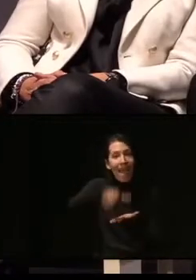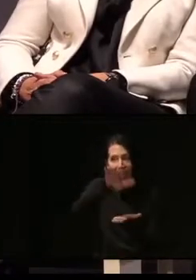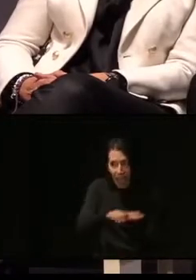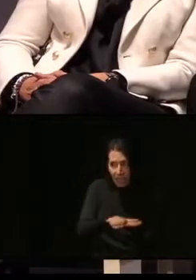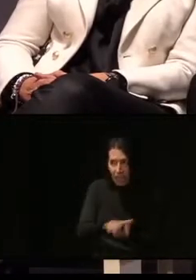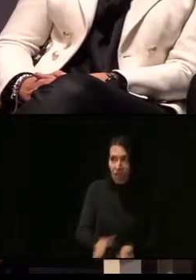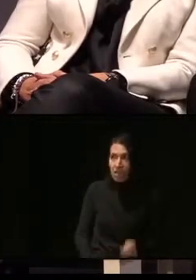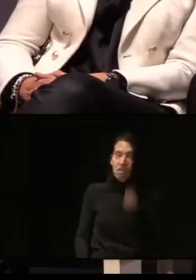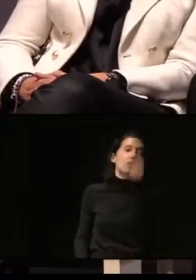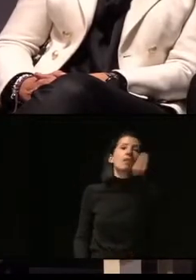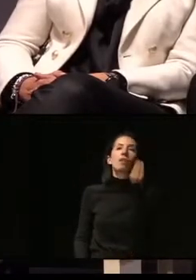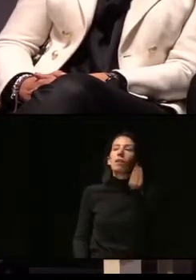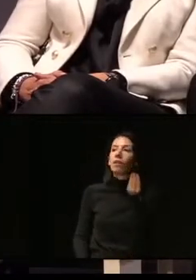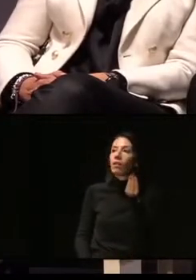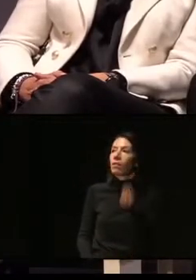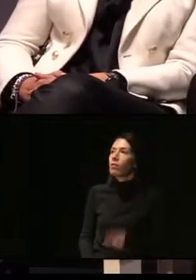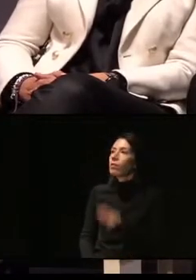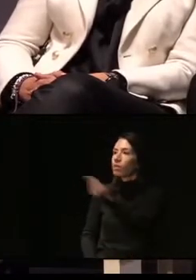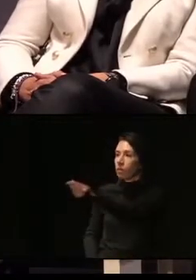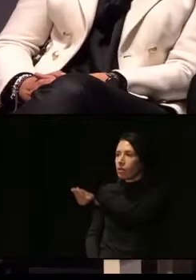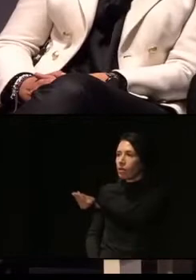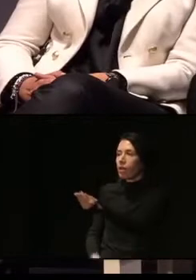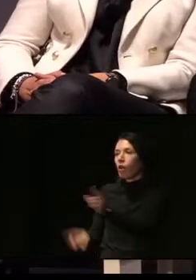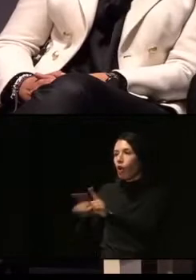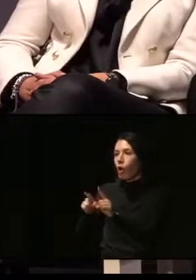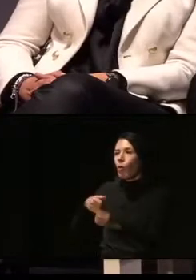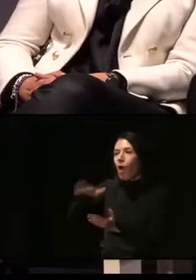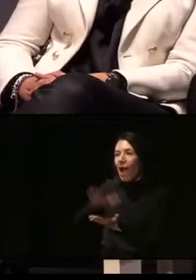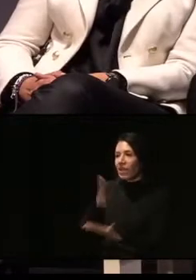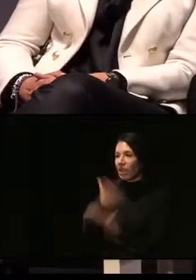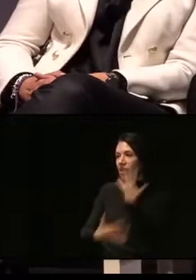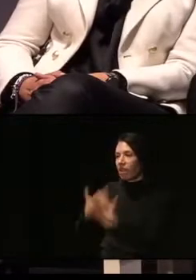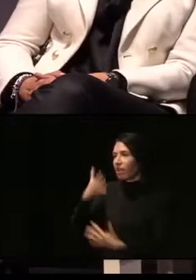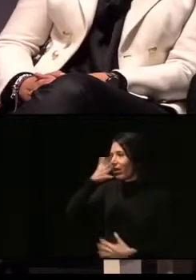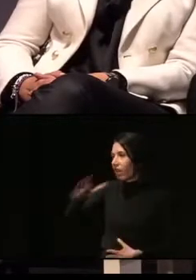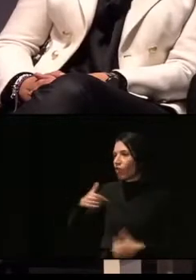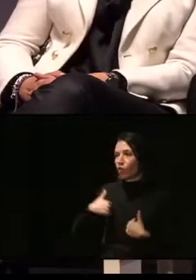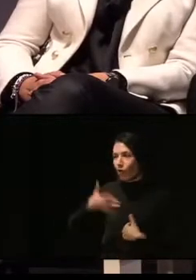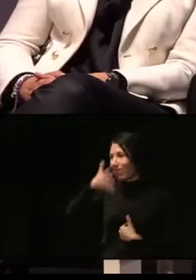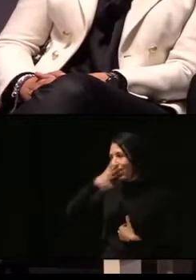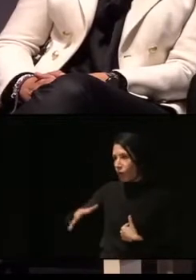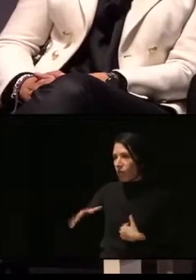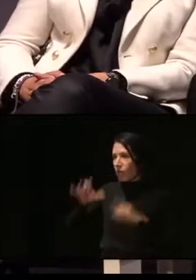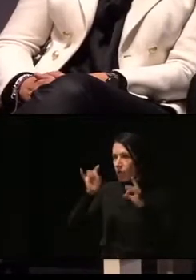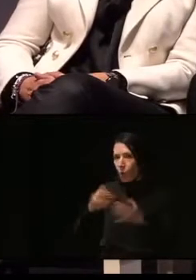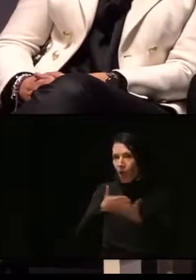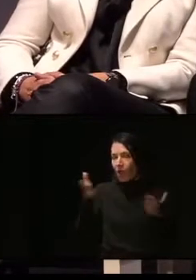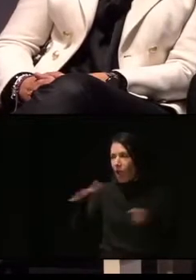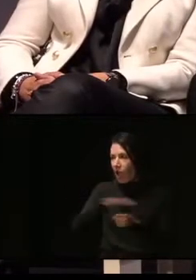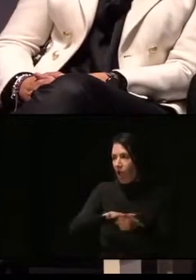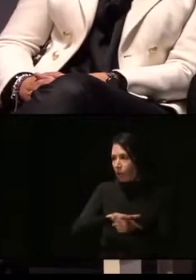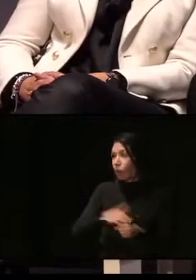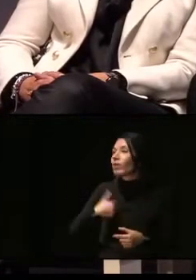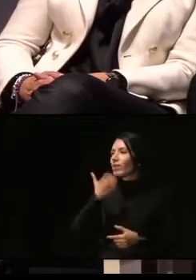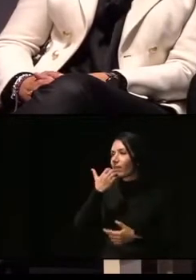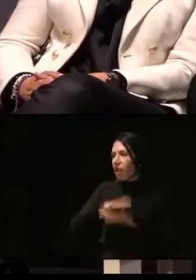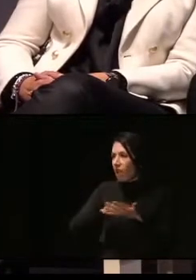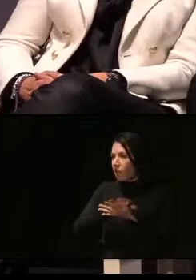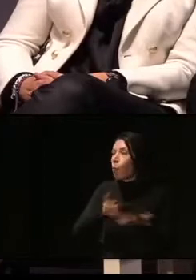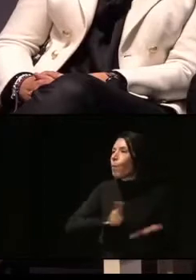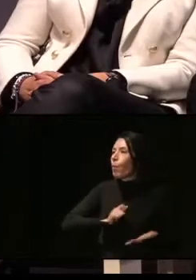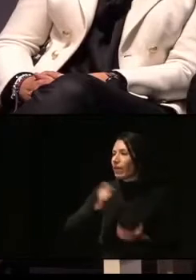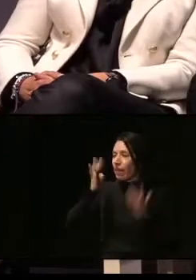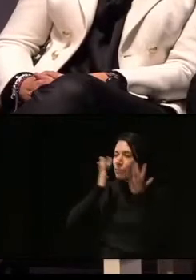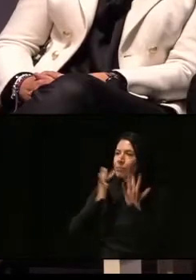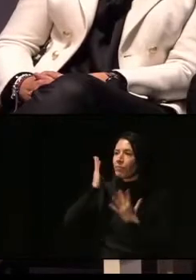acta es lo que se va a tramitar como acta de denuncia. Nosotros únicamente vamos a denunciar, como en el resto de ámbitos, cuando hablamos de la Policía Administrativa.